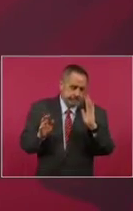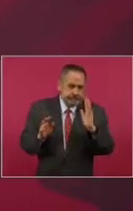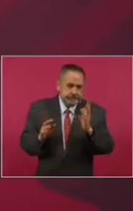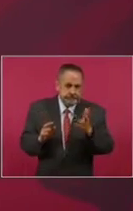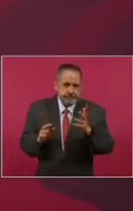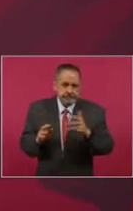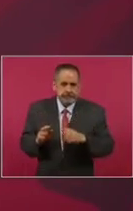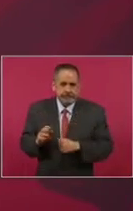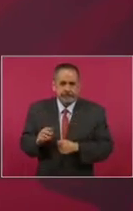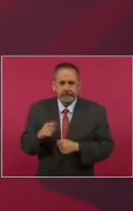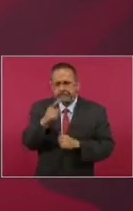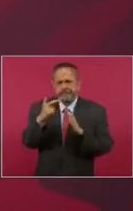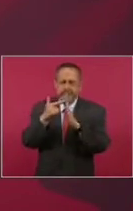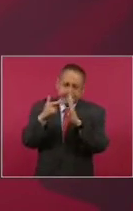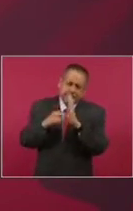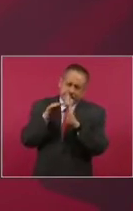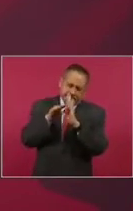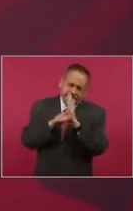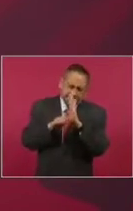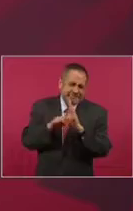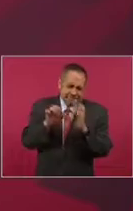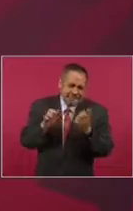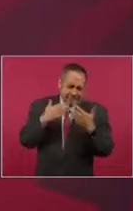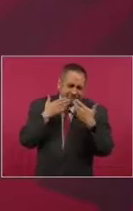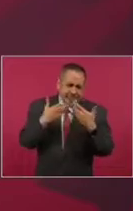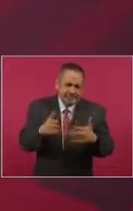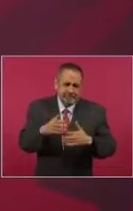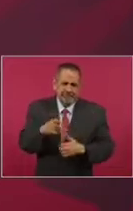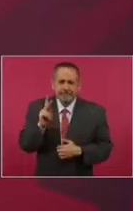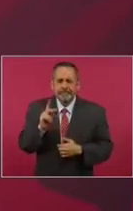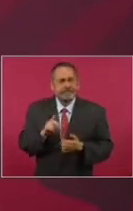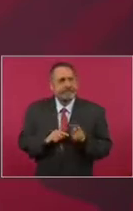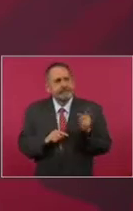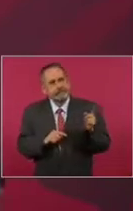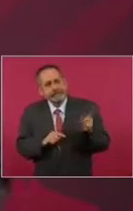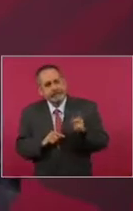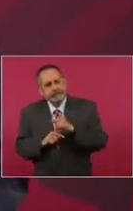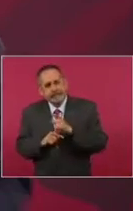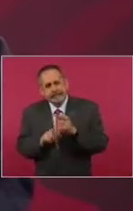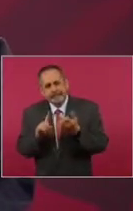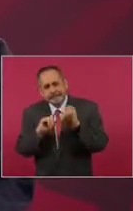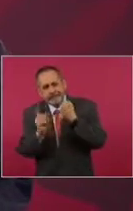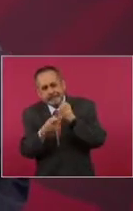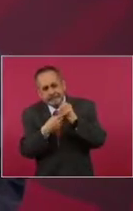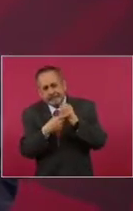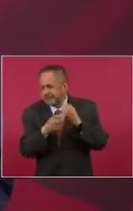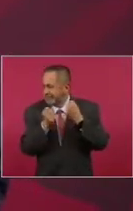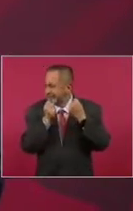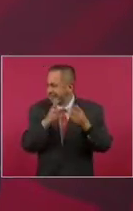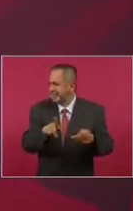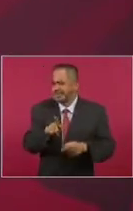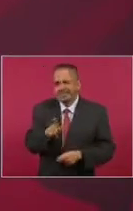la reglamentación, pero hay en todo esto mucha simulación.